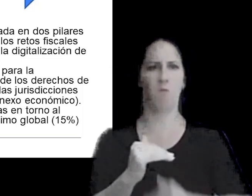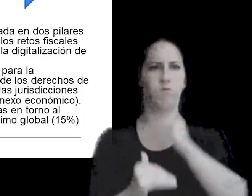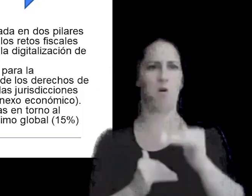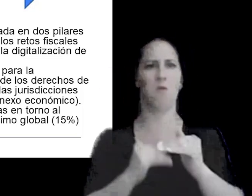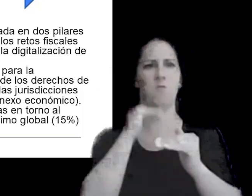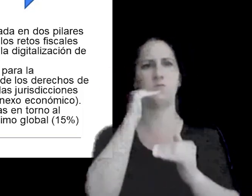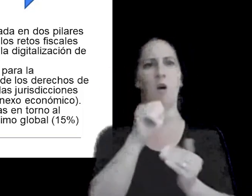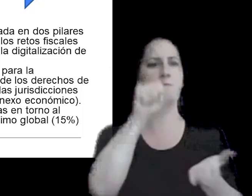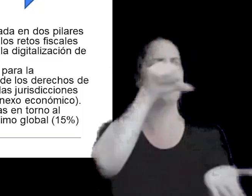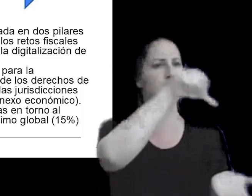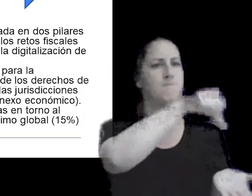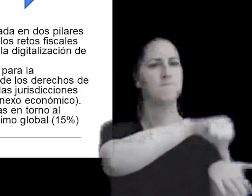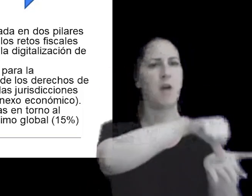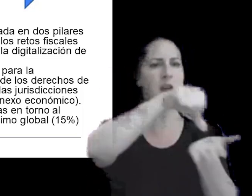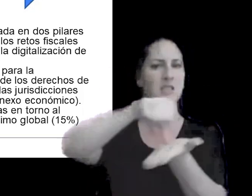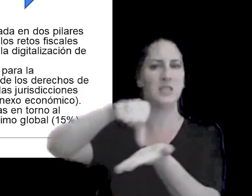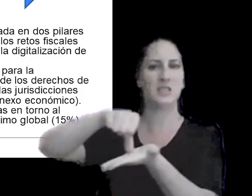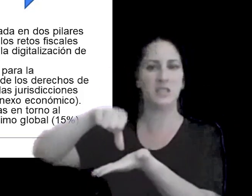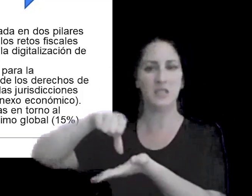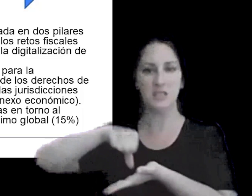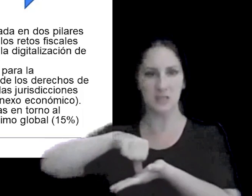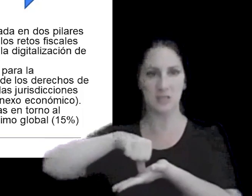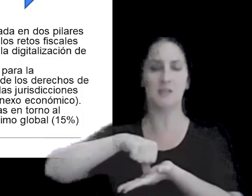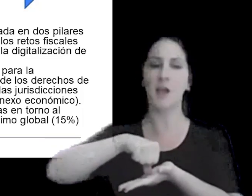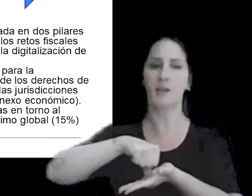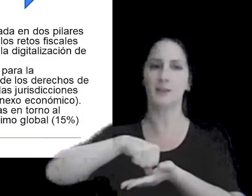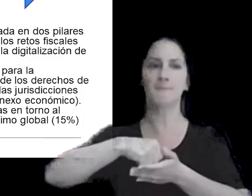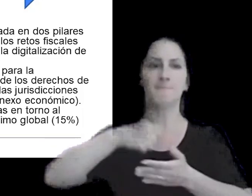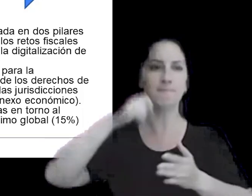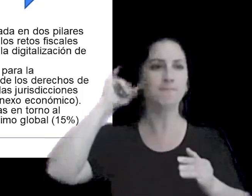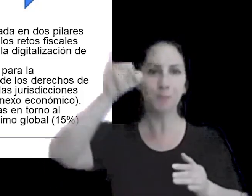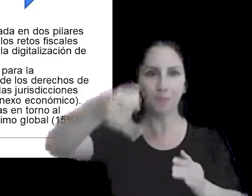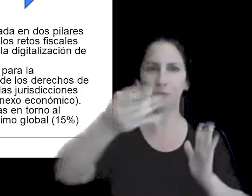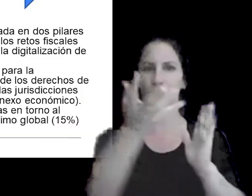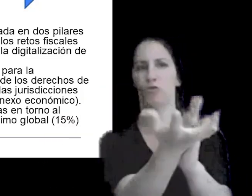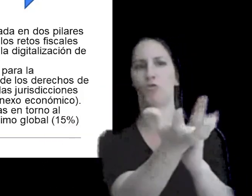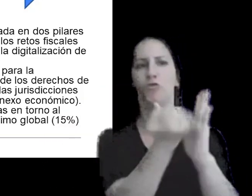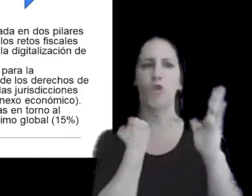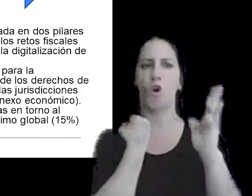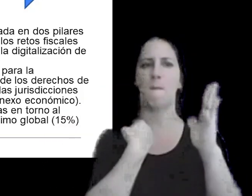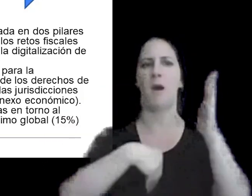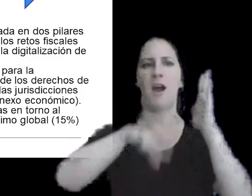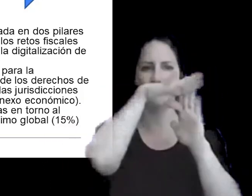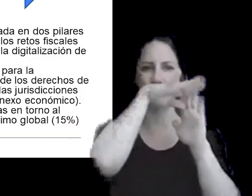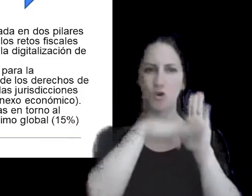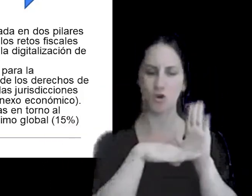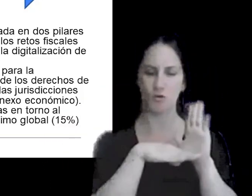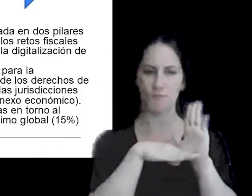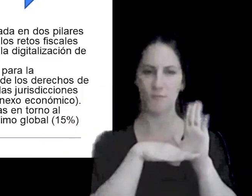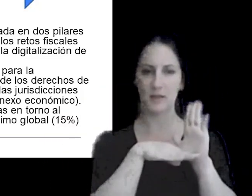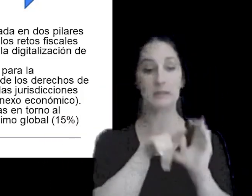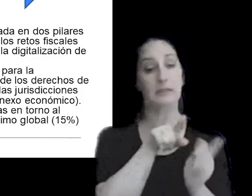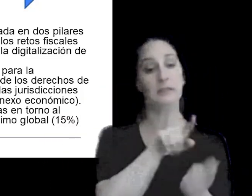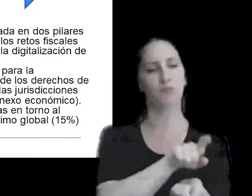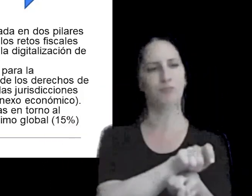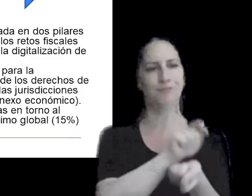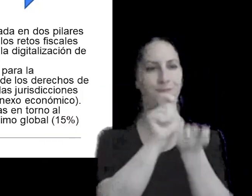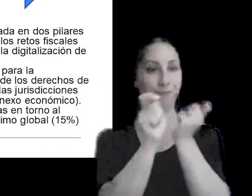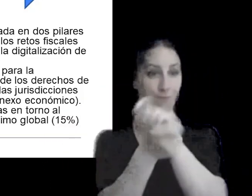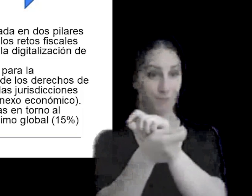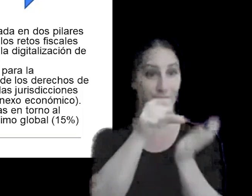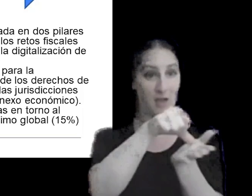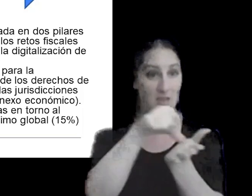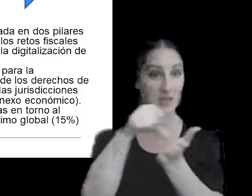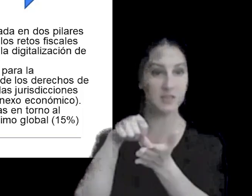de los países que han adoptado este principio y estas normas transformándose tanto